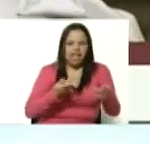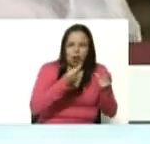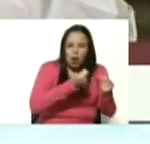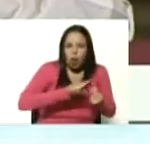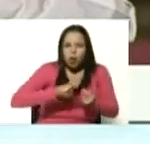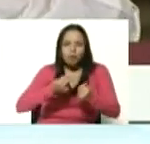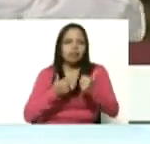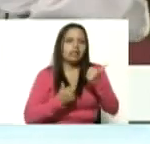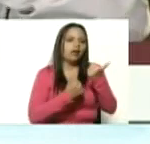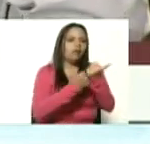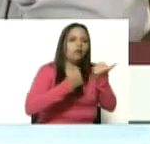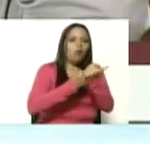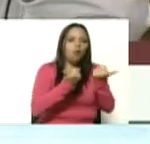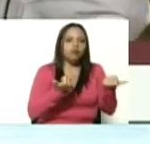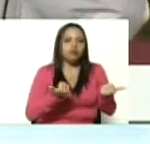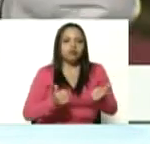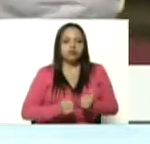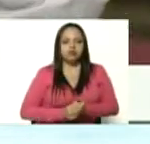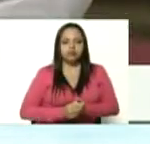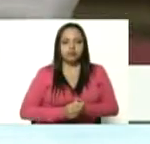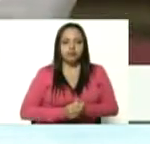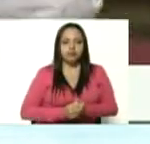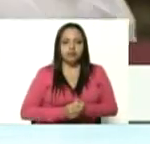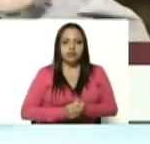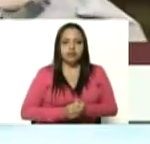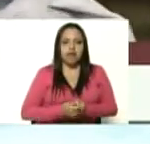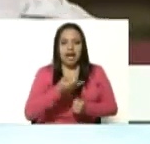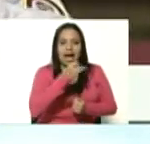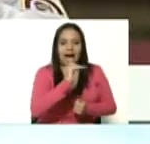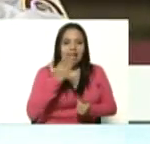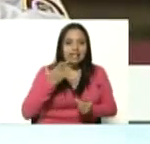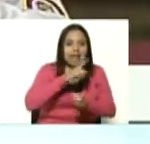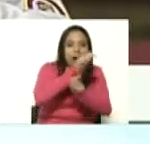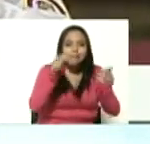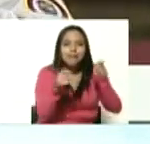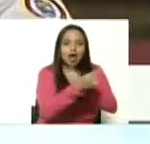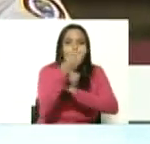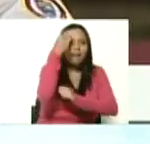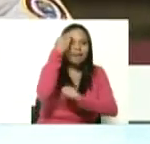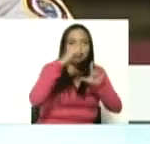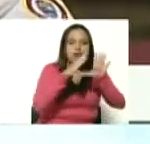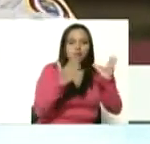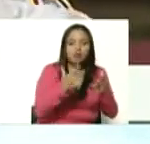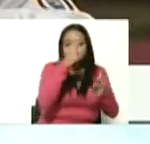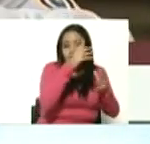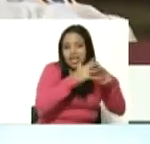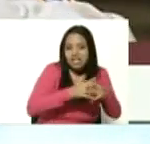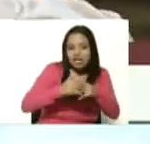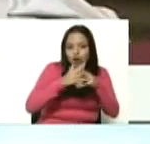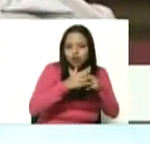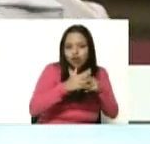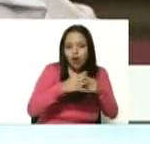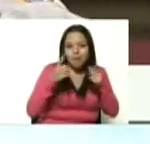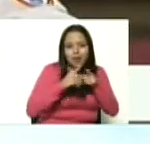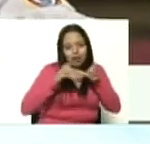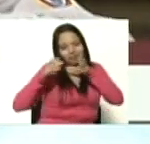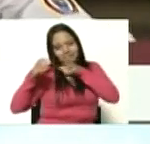económica bueno hasta la habían alineado las mentes del mundo contra esta noble patria